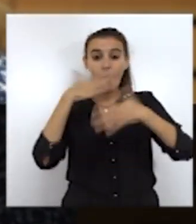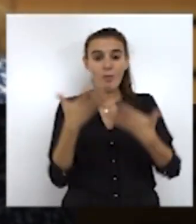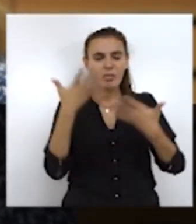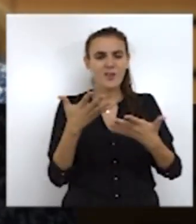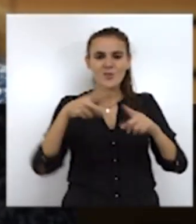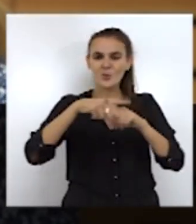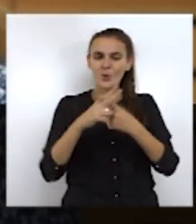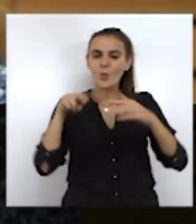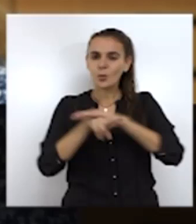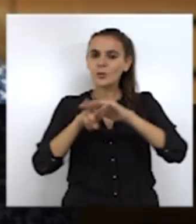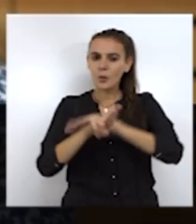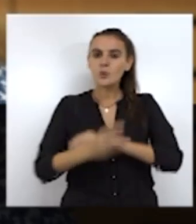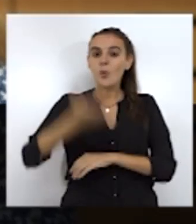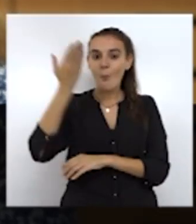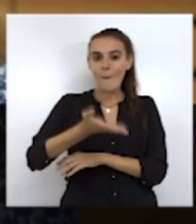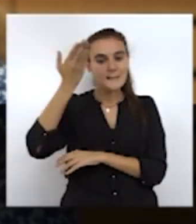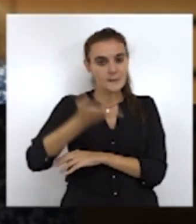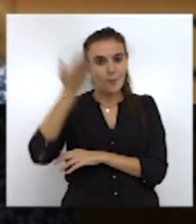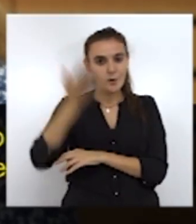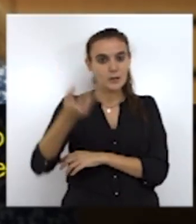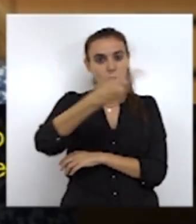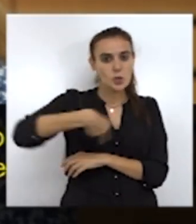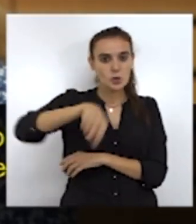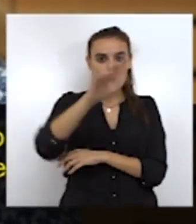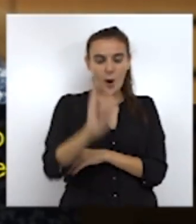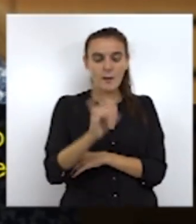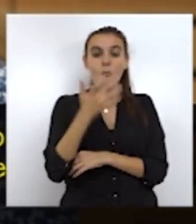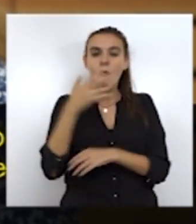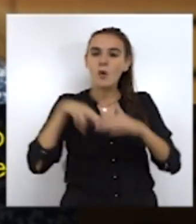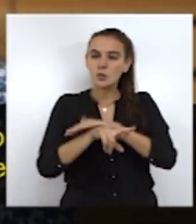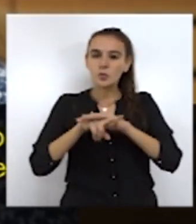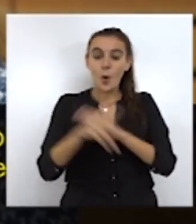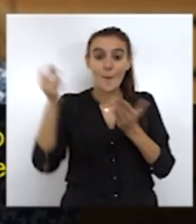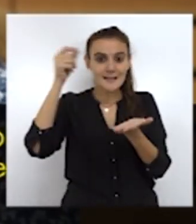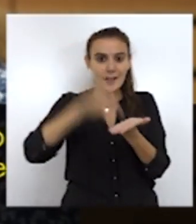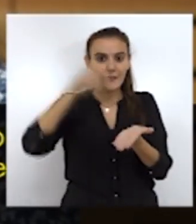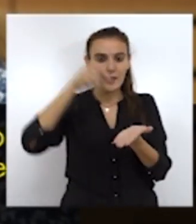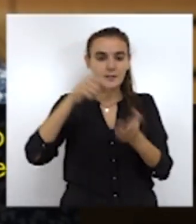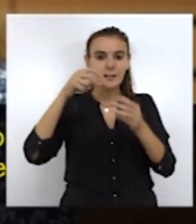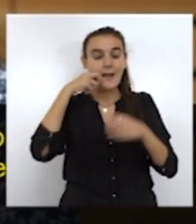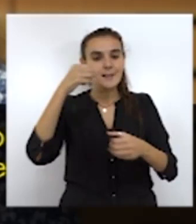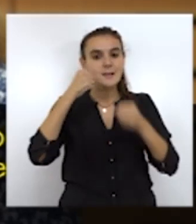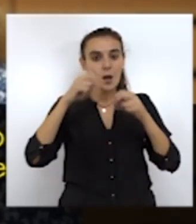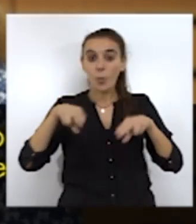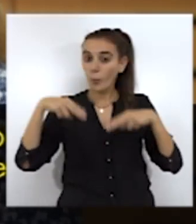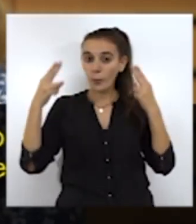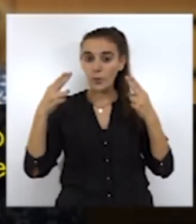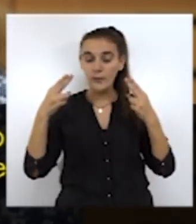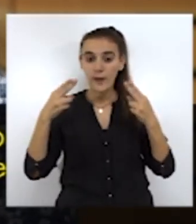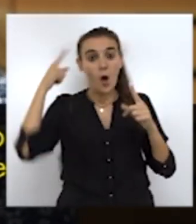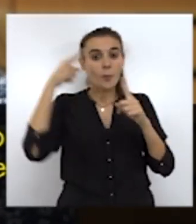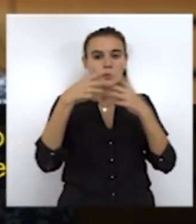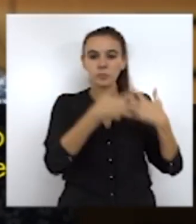el instrumento más útil que poseemos como el instrumento más eficiente que tenemos en salud pública para